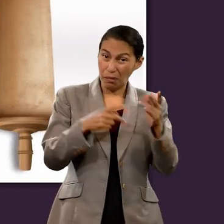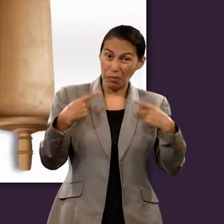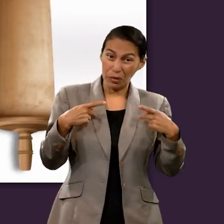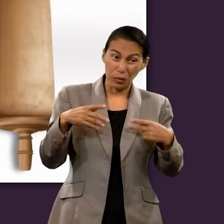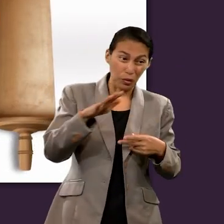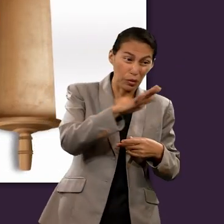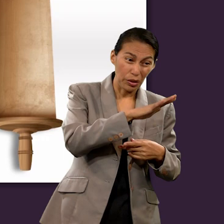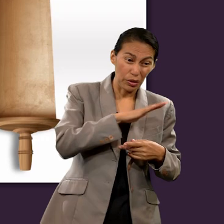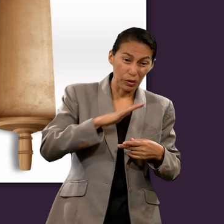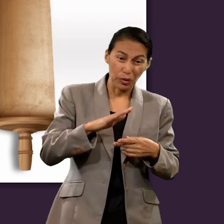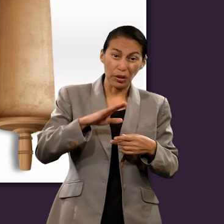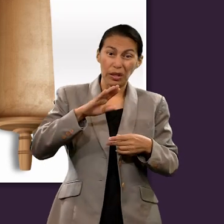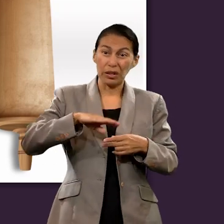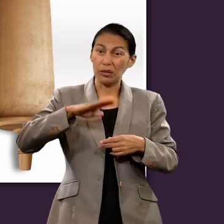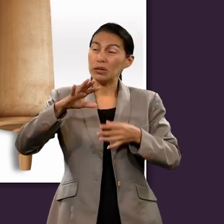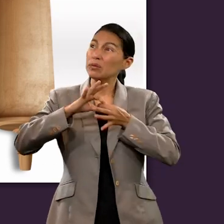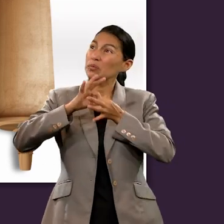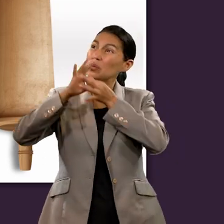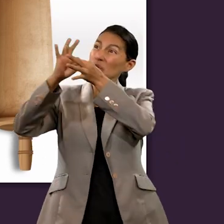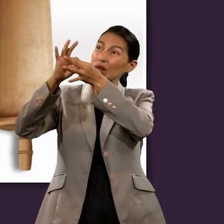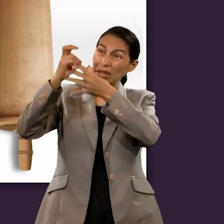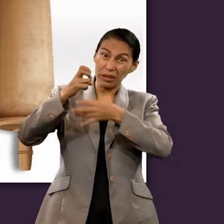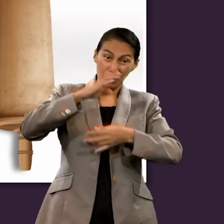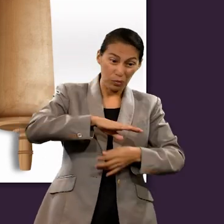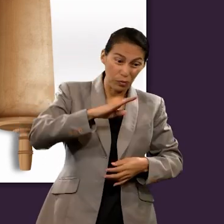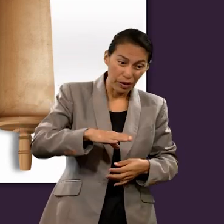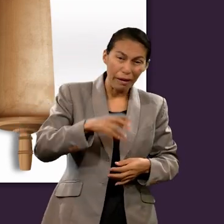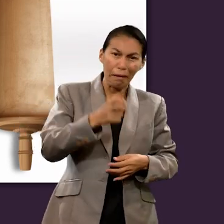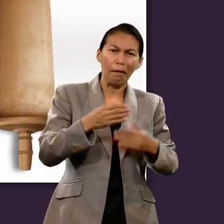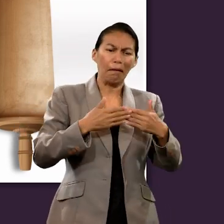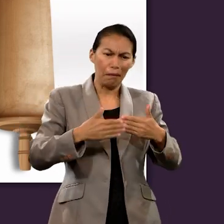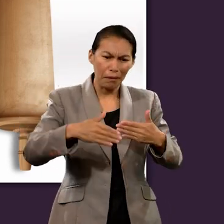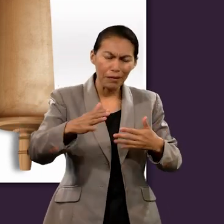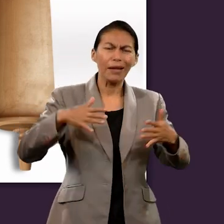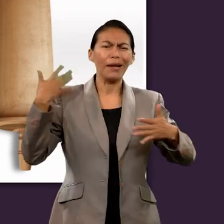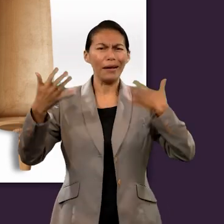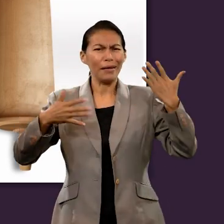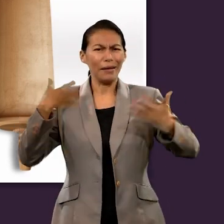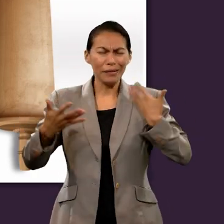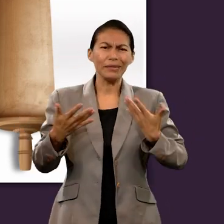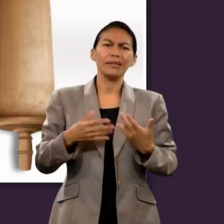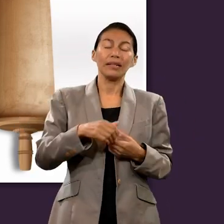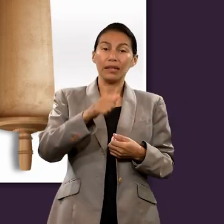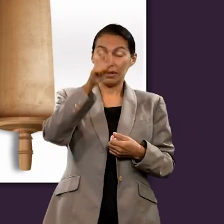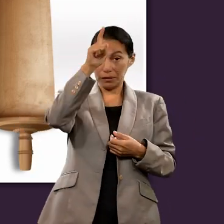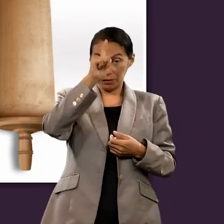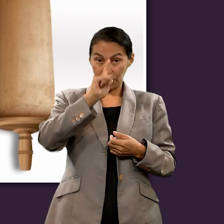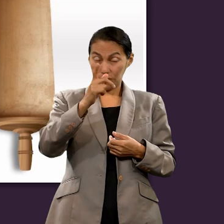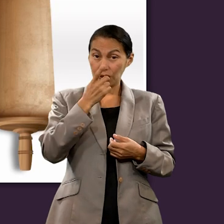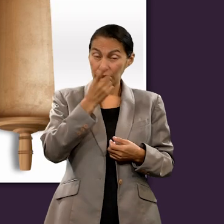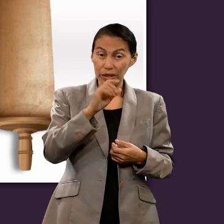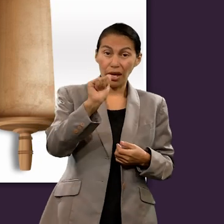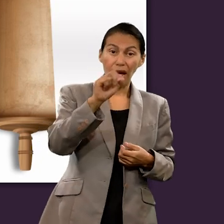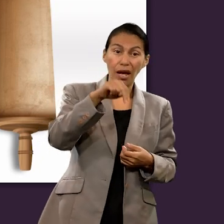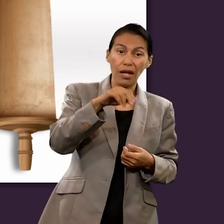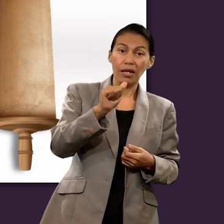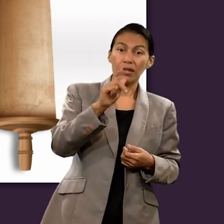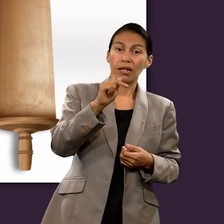Bienaventurados de aquí en adelante los muertos que mueren en el Señor. Sí, dice el Espíritu,